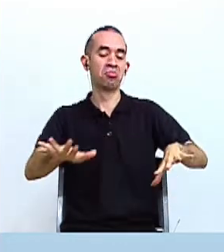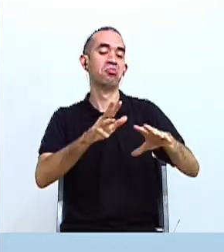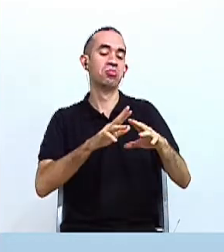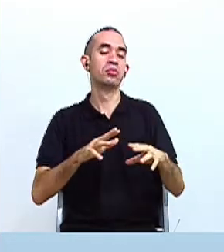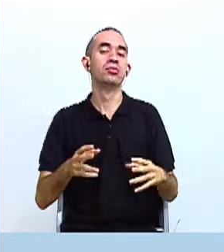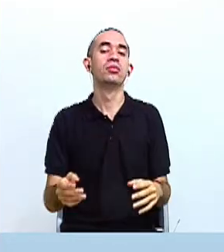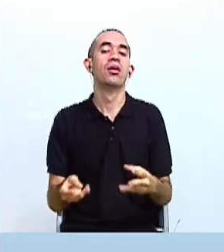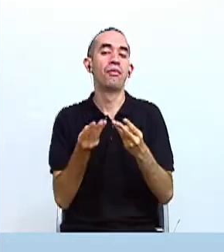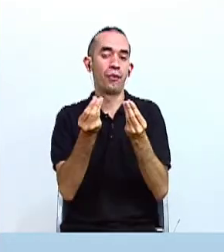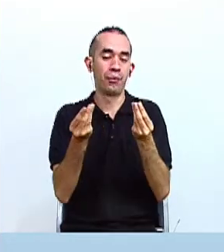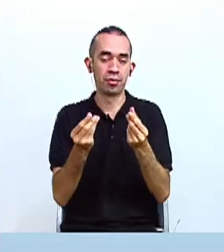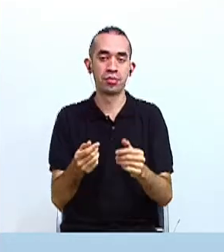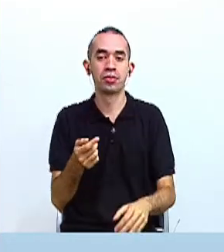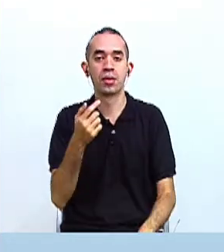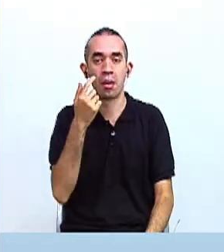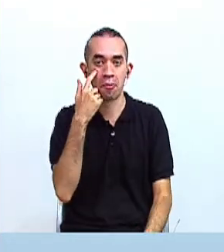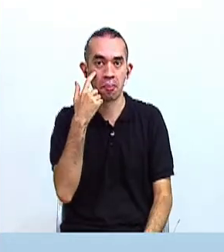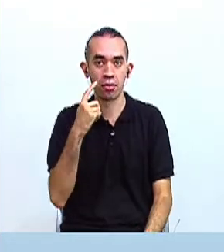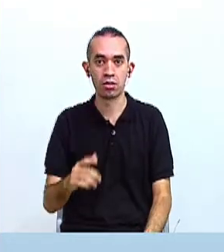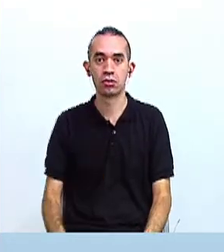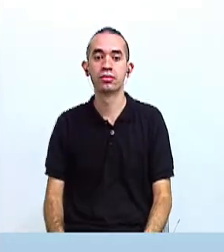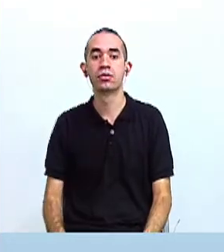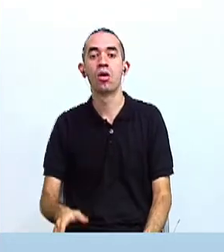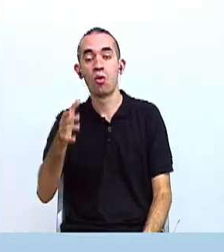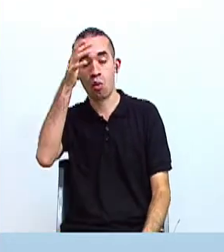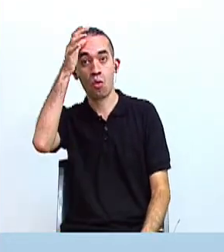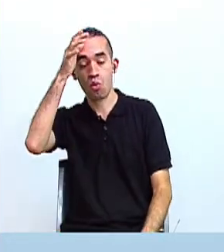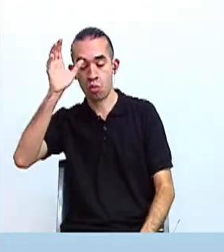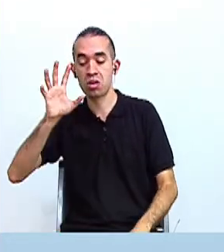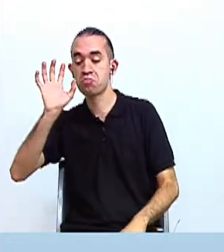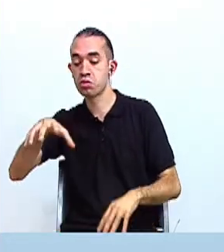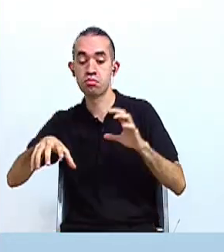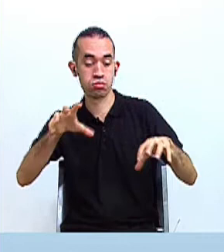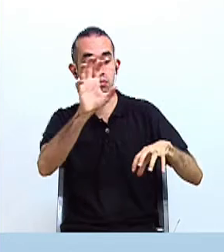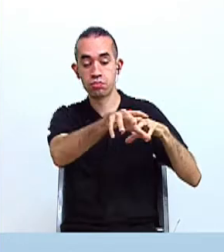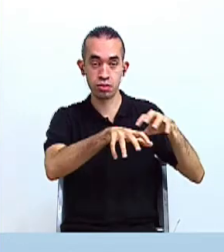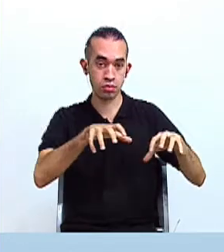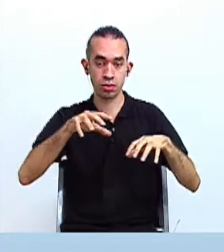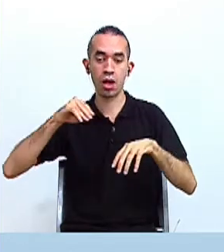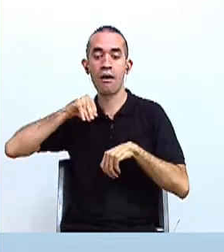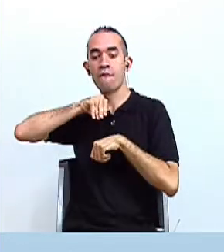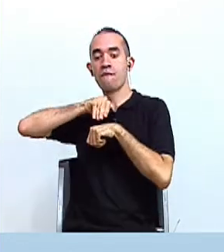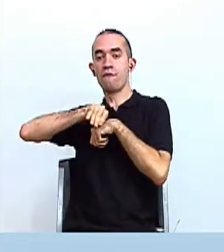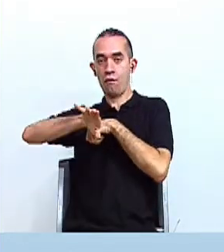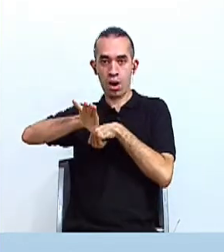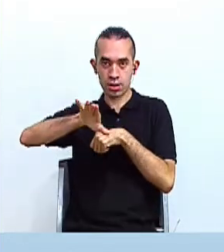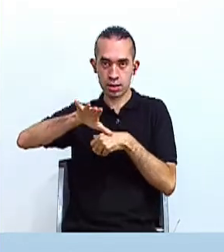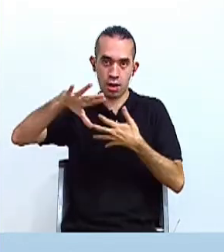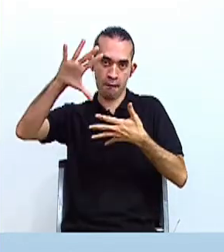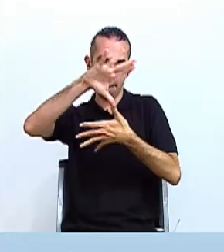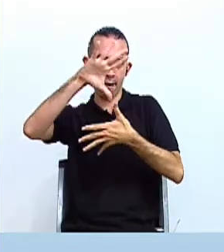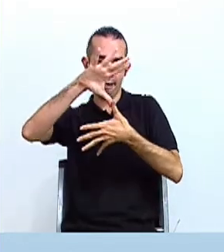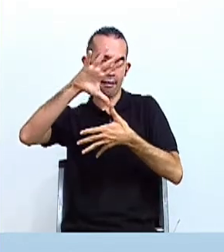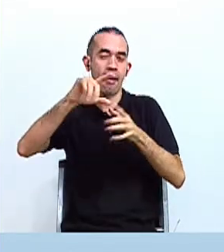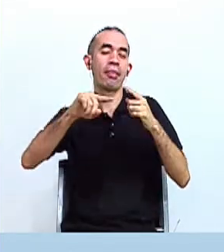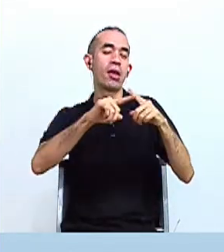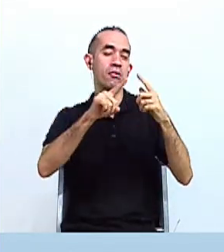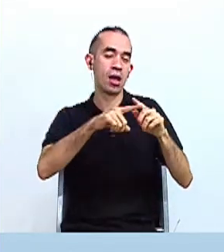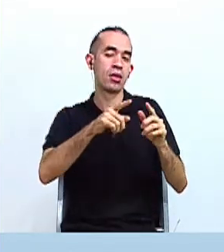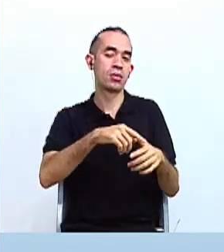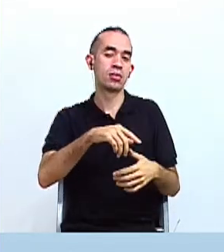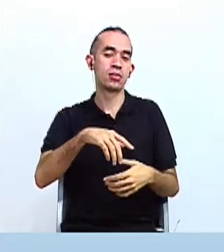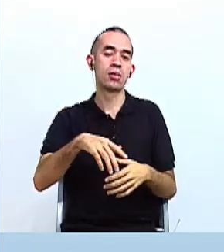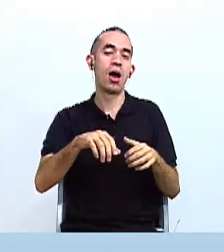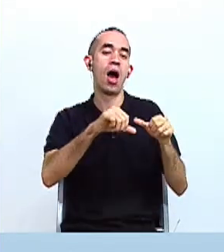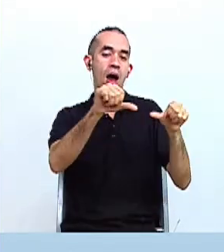influencia que las culturas asentadas en nuestro territorio recibieron de las áreas de influencia americanas. En este